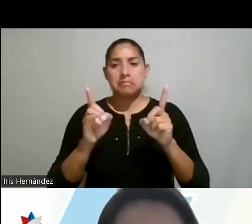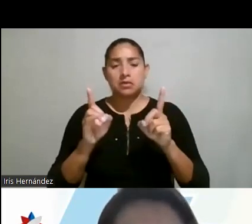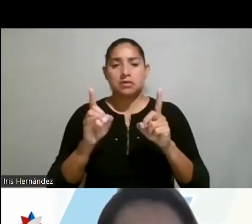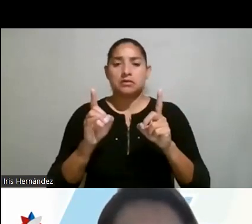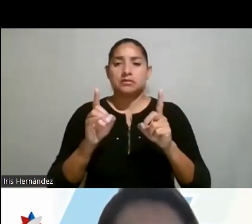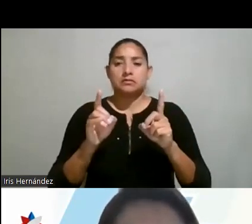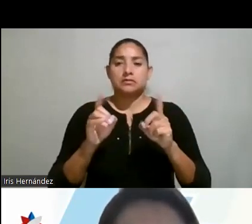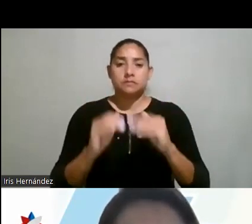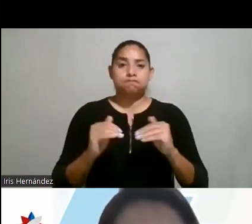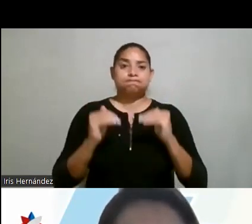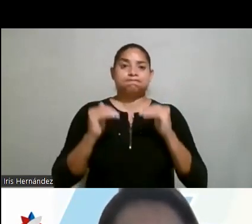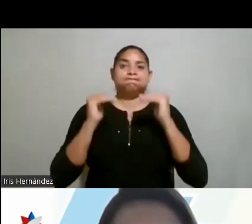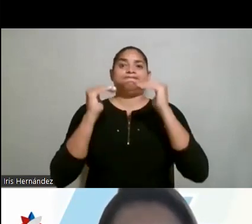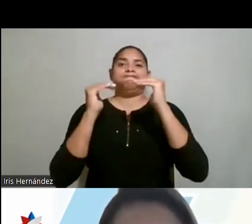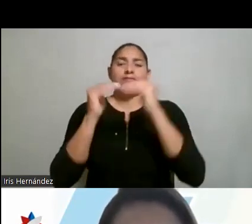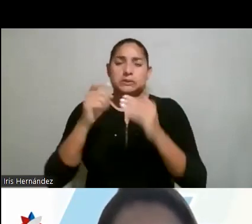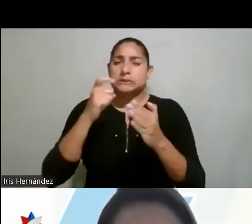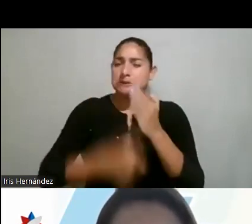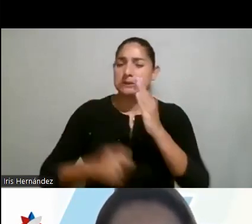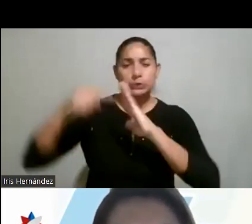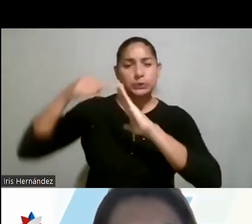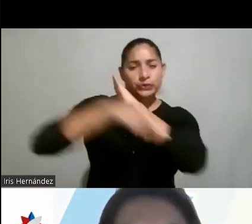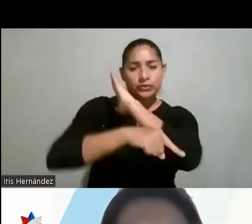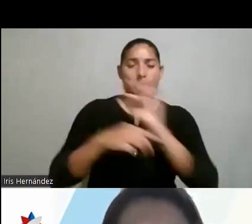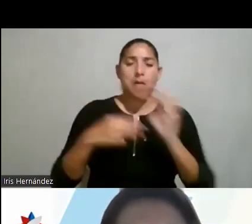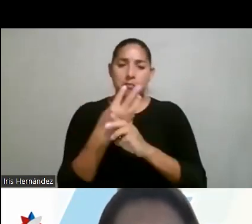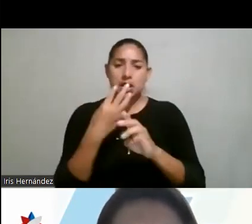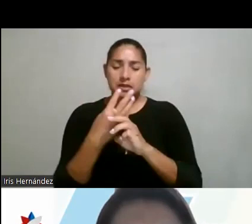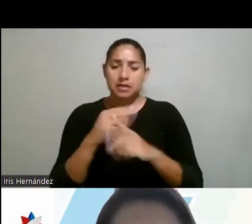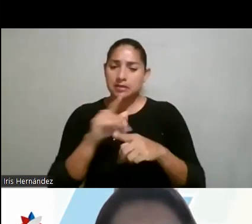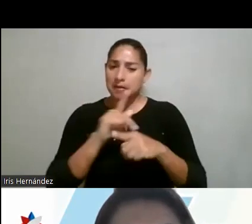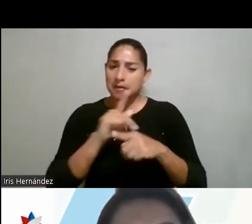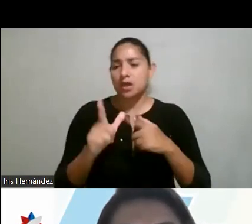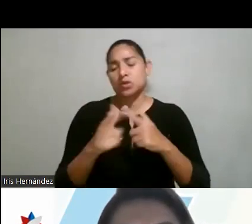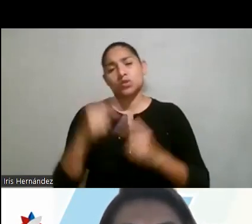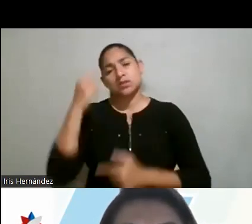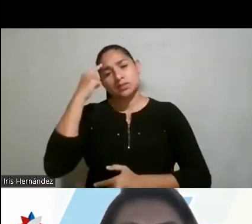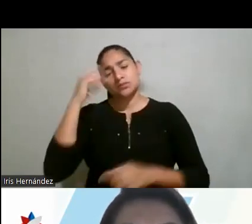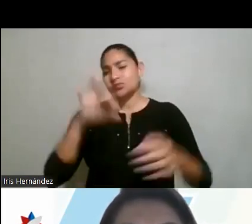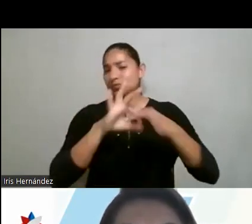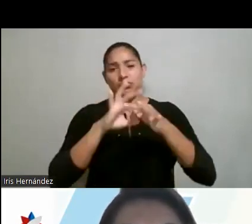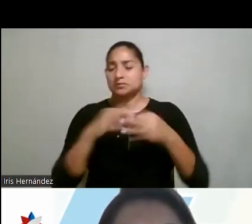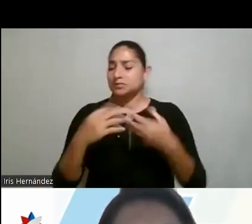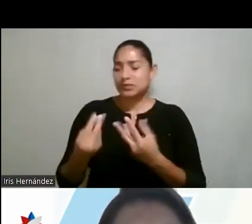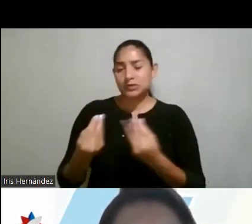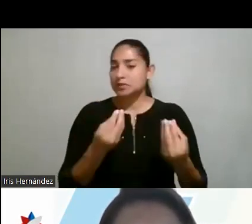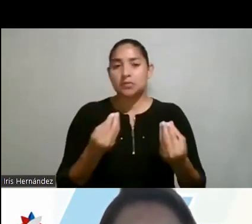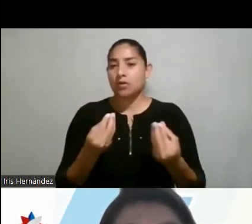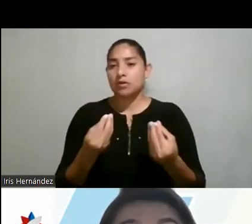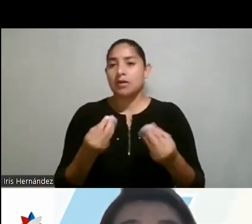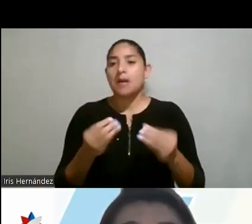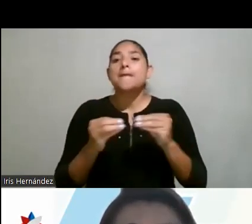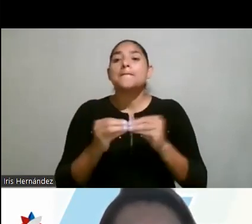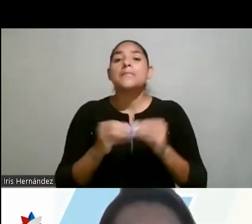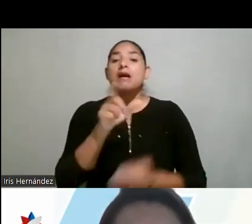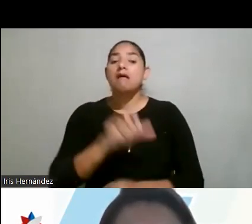supuesto no tan exhaustivo o profundo como el caso de matemática pura. Quiere decir que no está asociado a un temor, sino más bien a